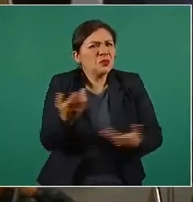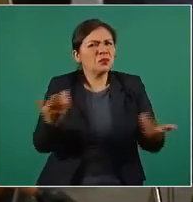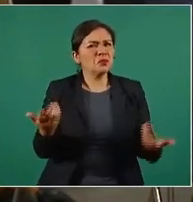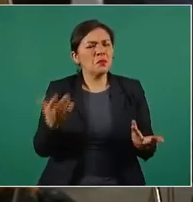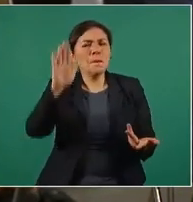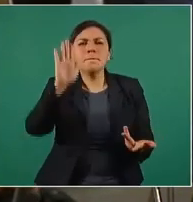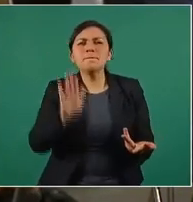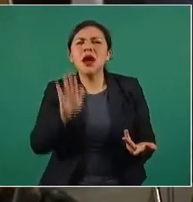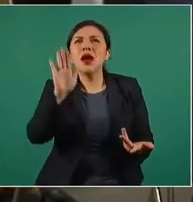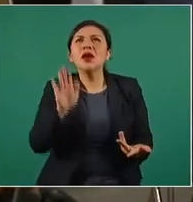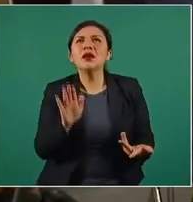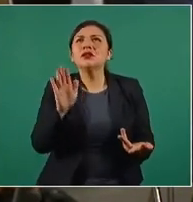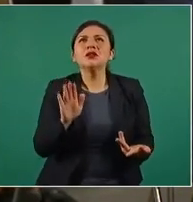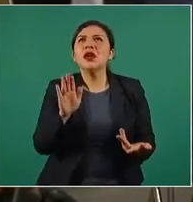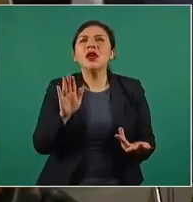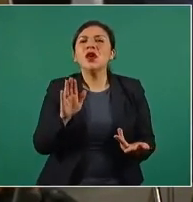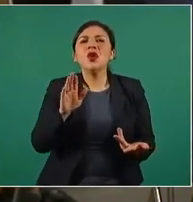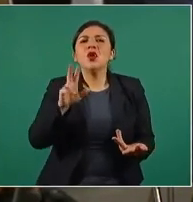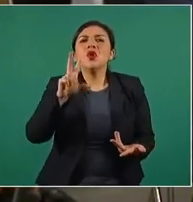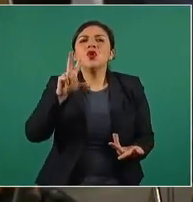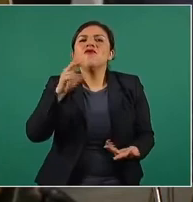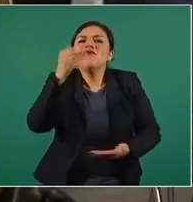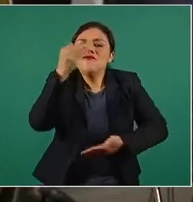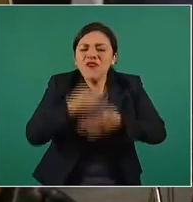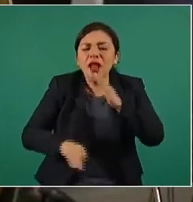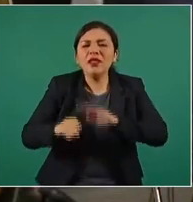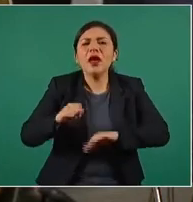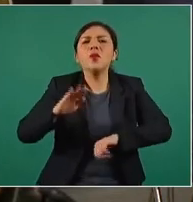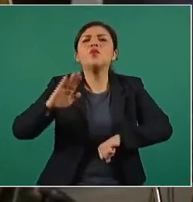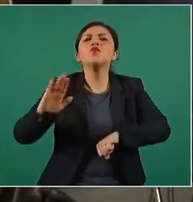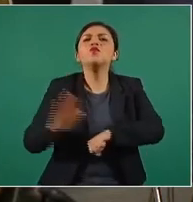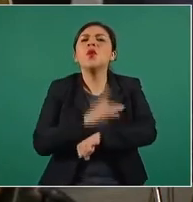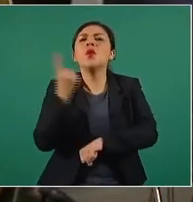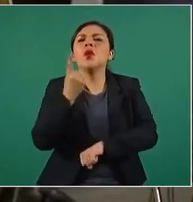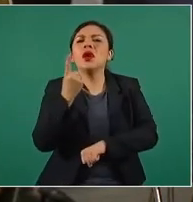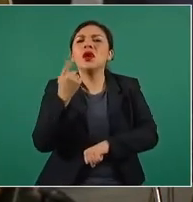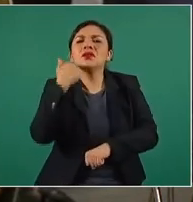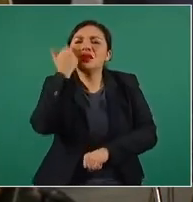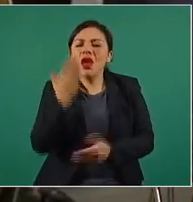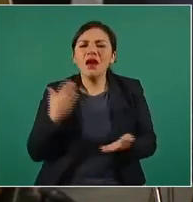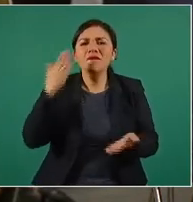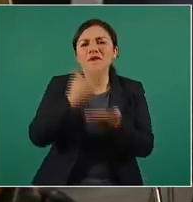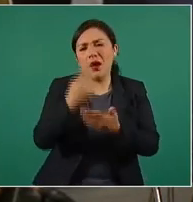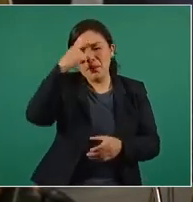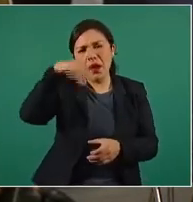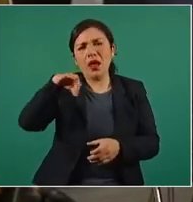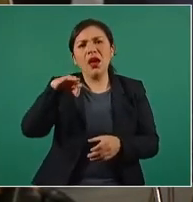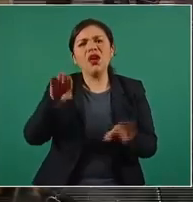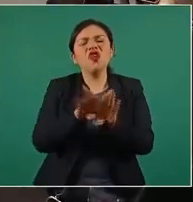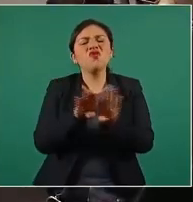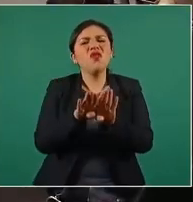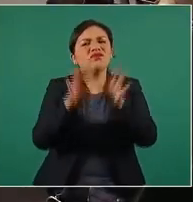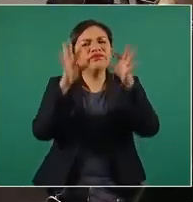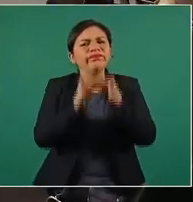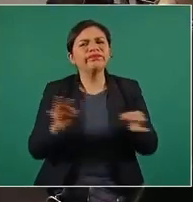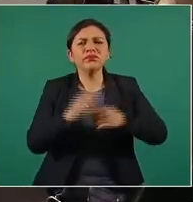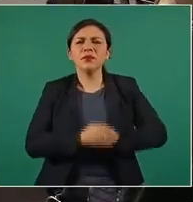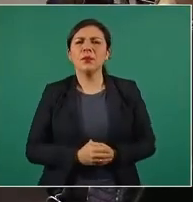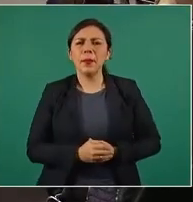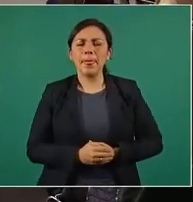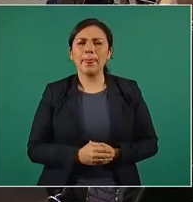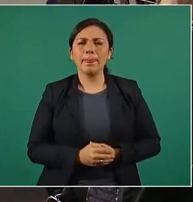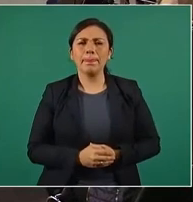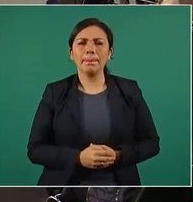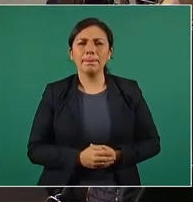parece que no hay motivación suficiente para ir a la urna y manifestarlo. Pero confiemos en la